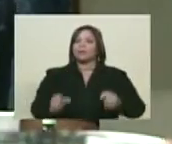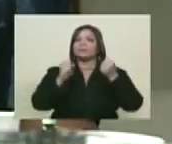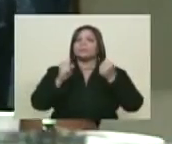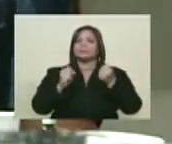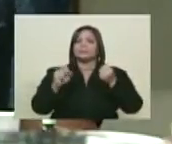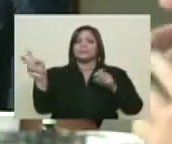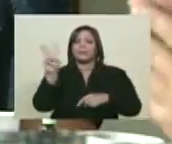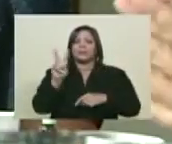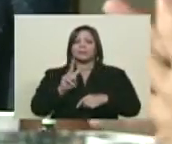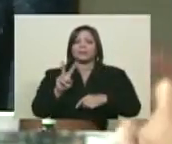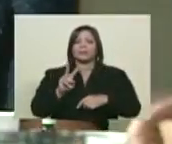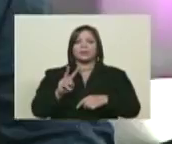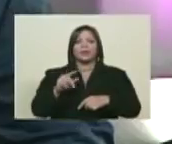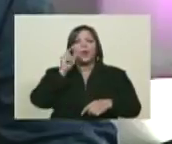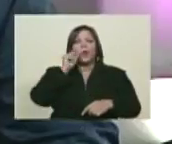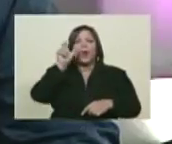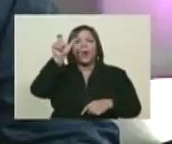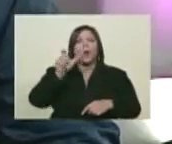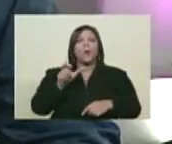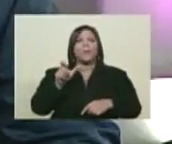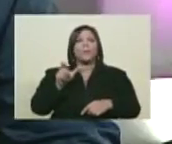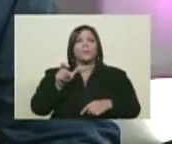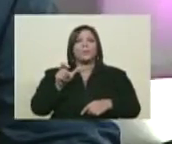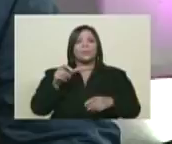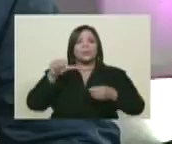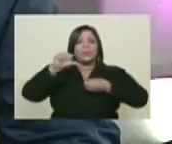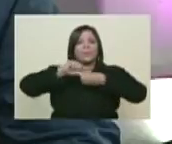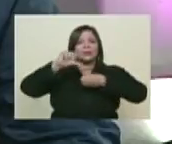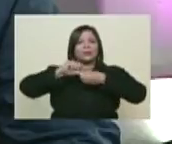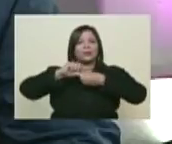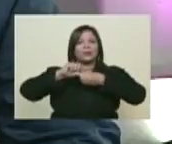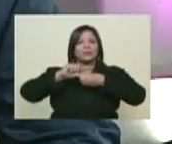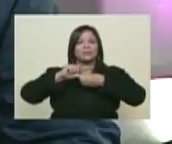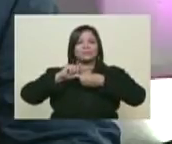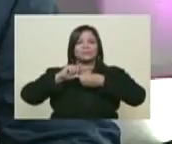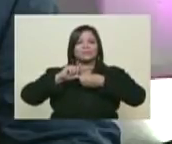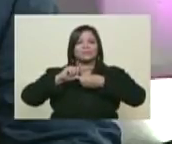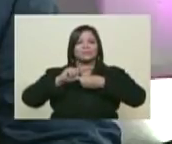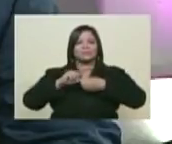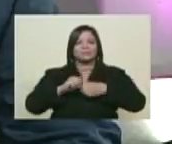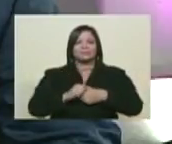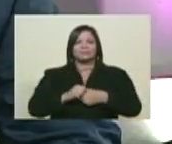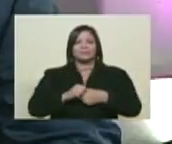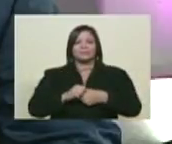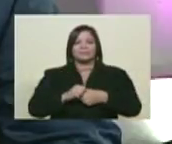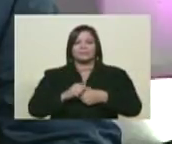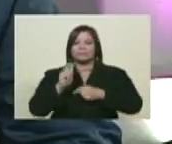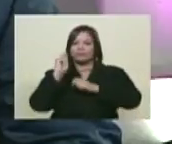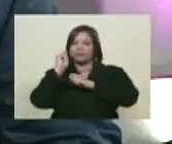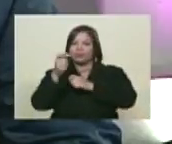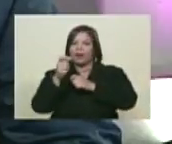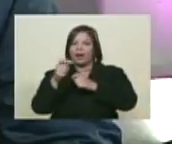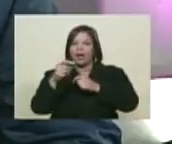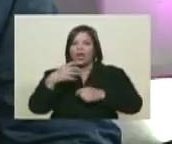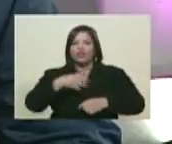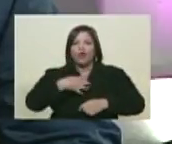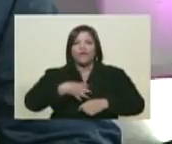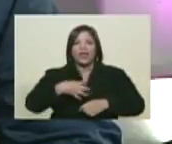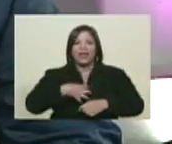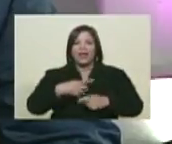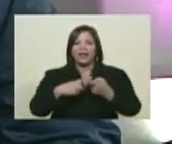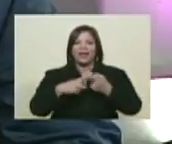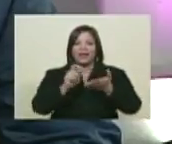venezolanos. Mire, este hombre es un apasionado del tema petrolero. Es un cazador de novelas petroleras.